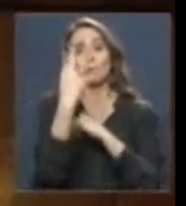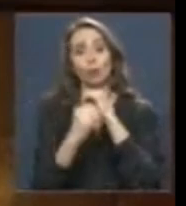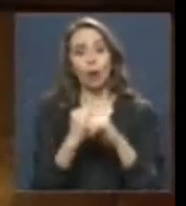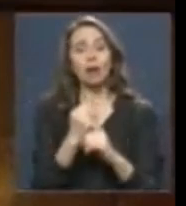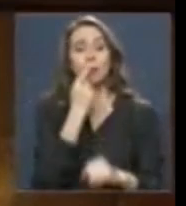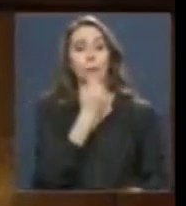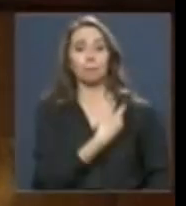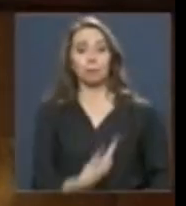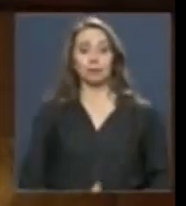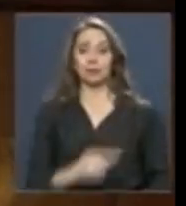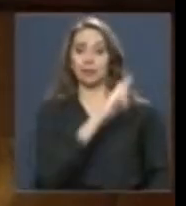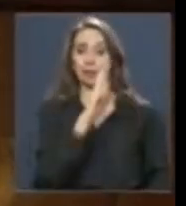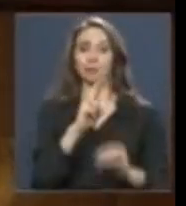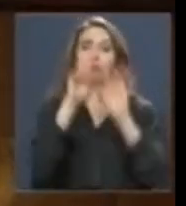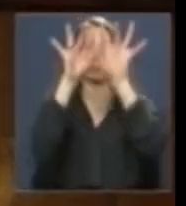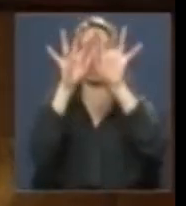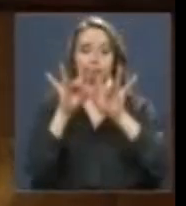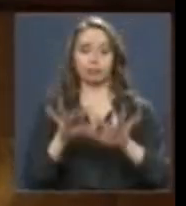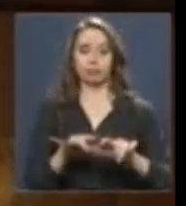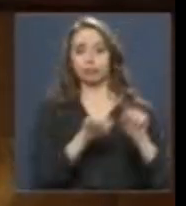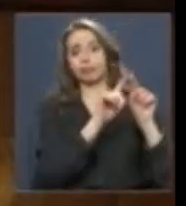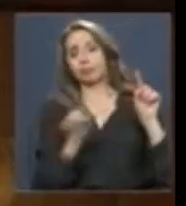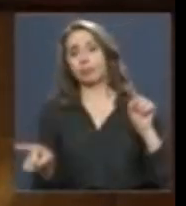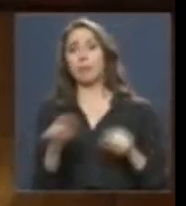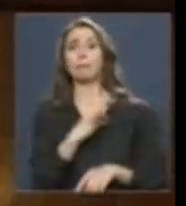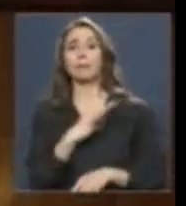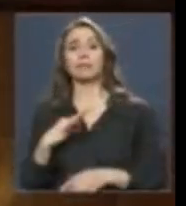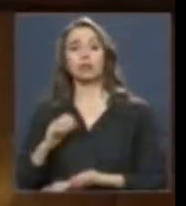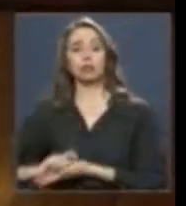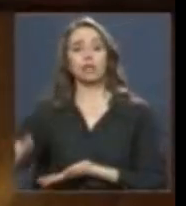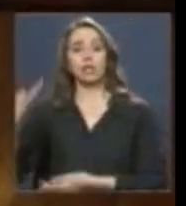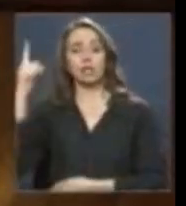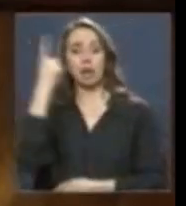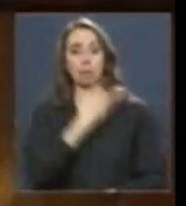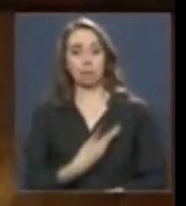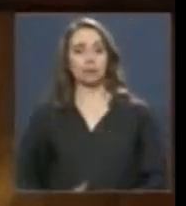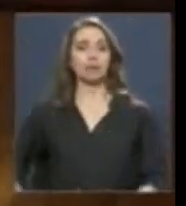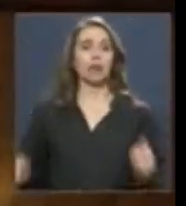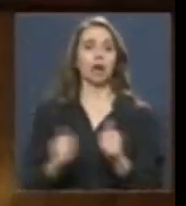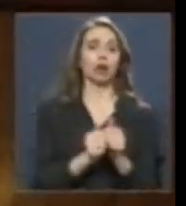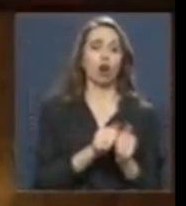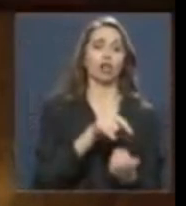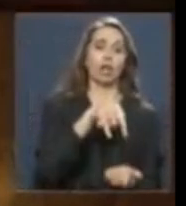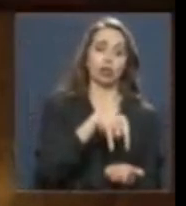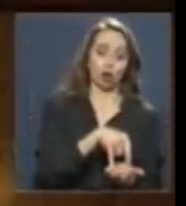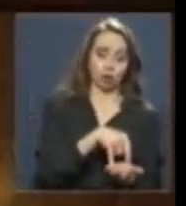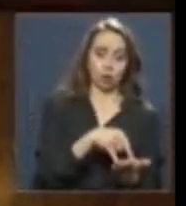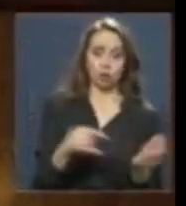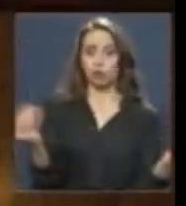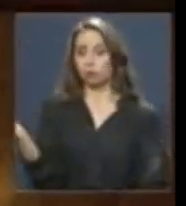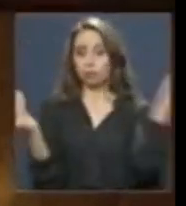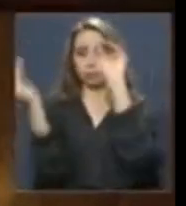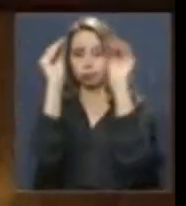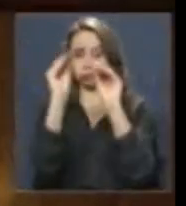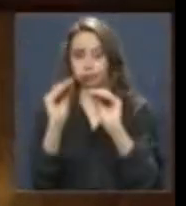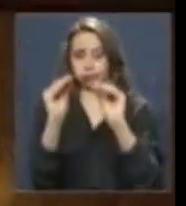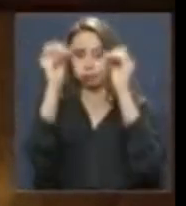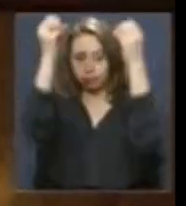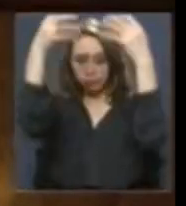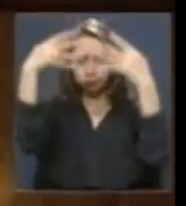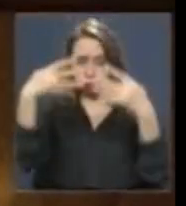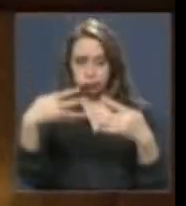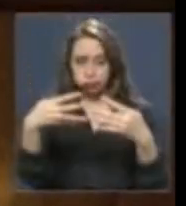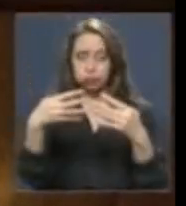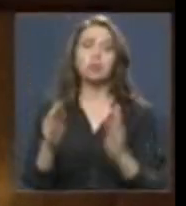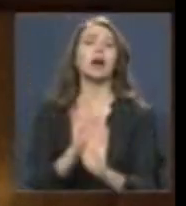la República elaborará, través del Ministerio Secretaría General de la Presidencia, en conjunto con el Congreso Nacional, el cual contará